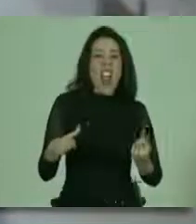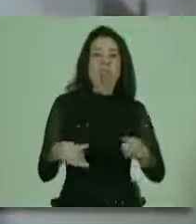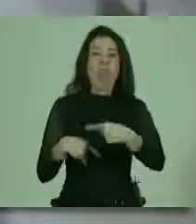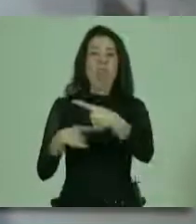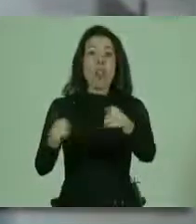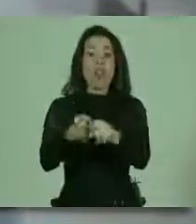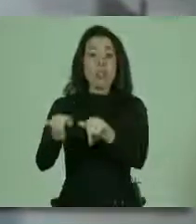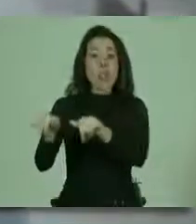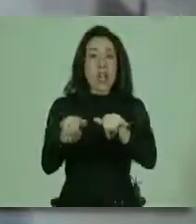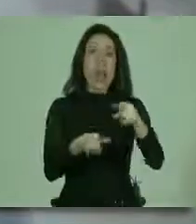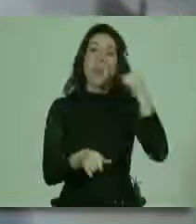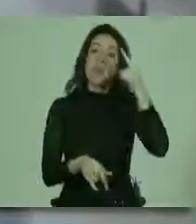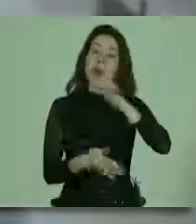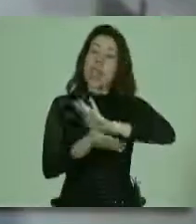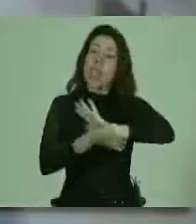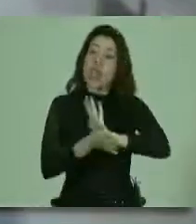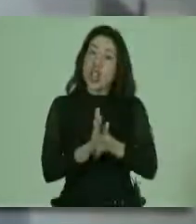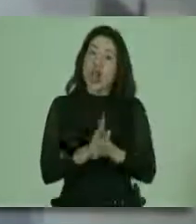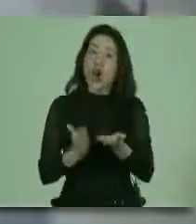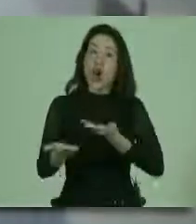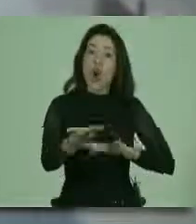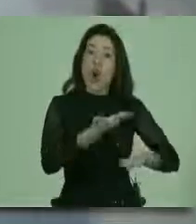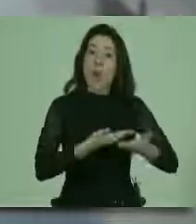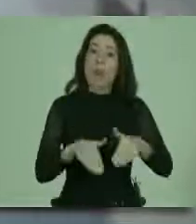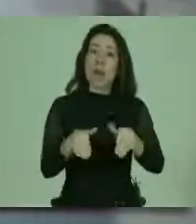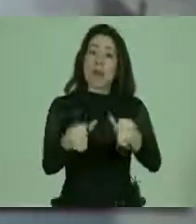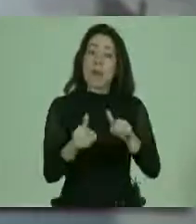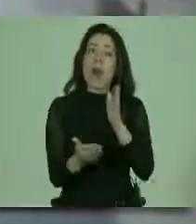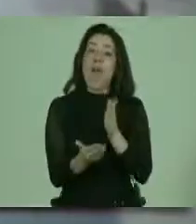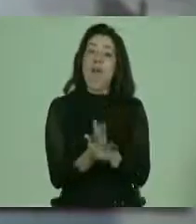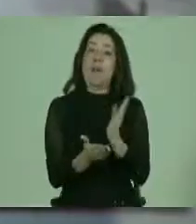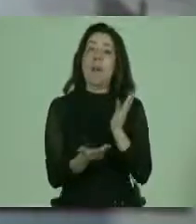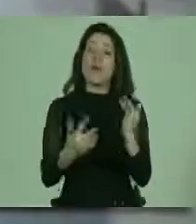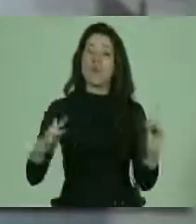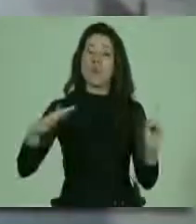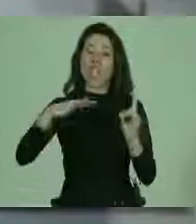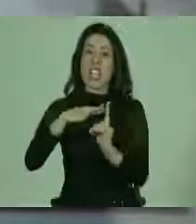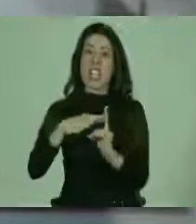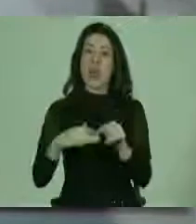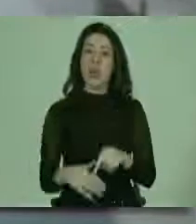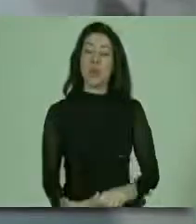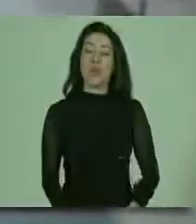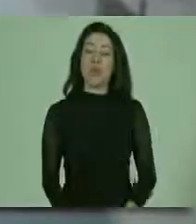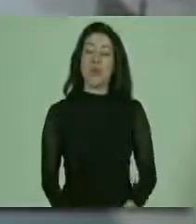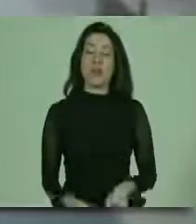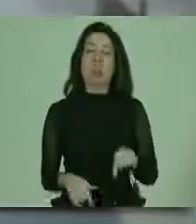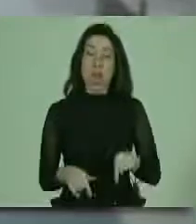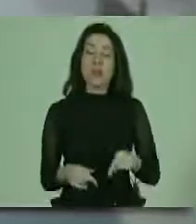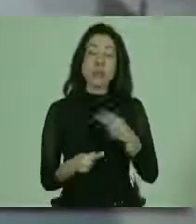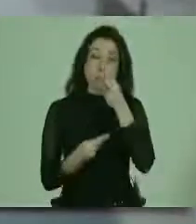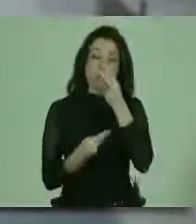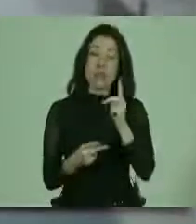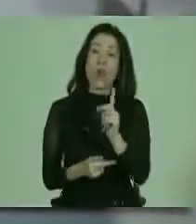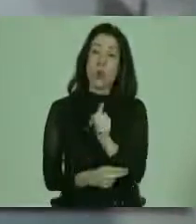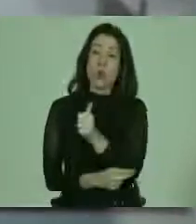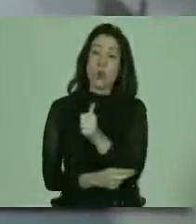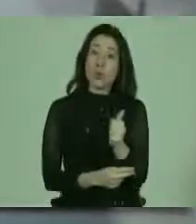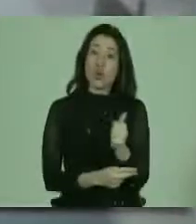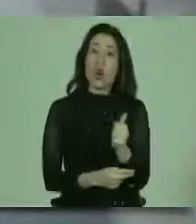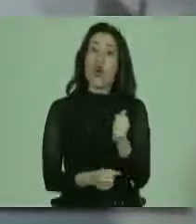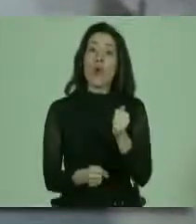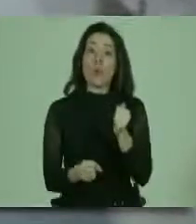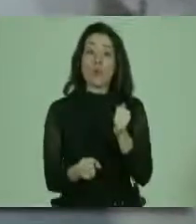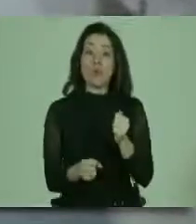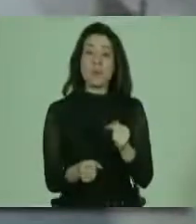iguales. Pensamos que todos compartimos lo mismo y tenemos que ser muy inclusivos. Esto se ha manifestado no solamente en el